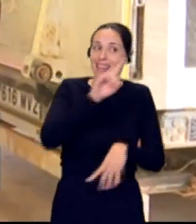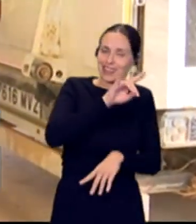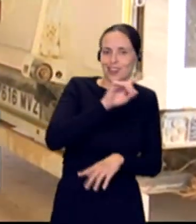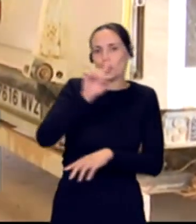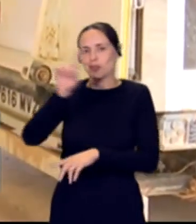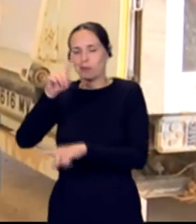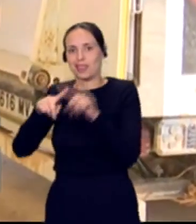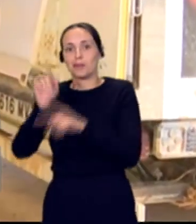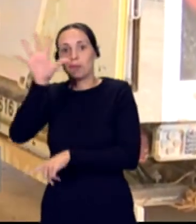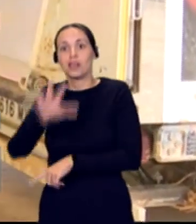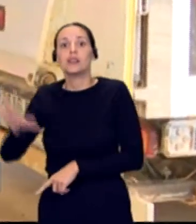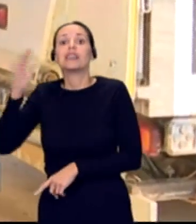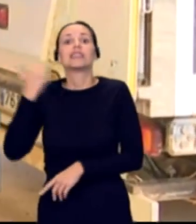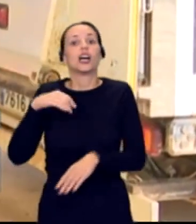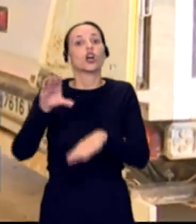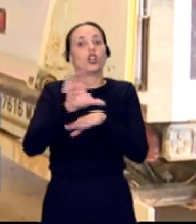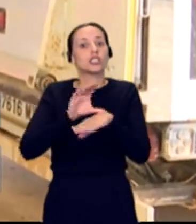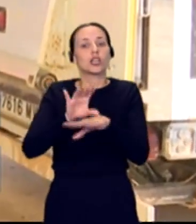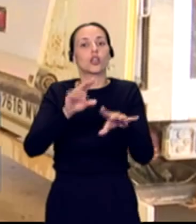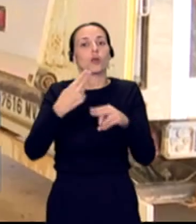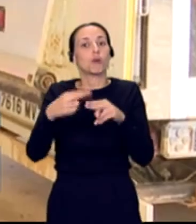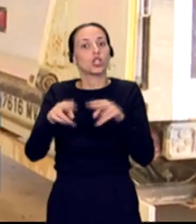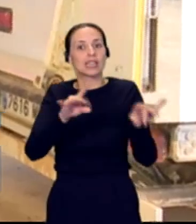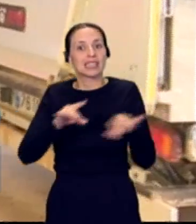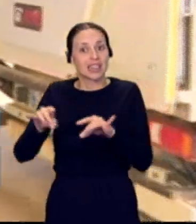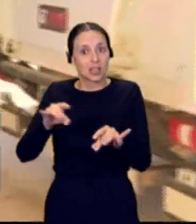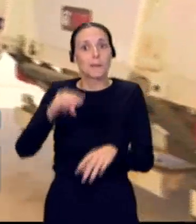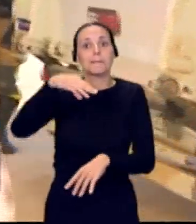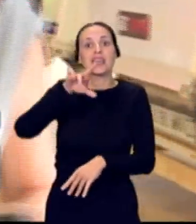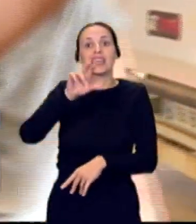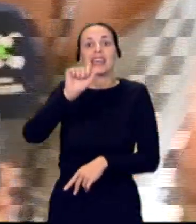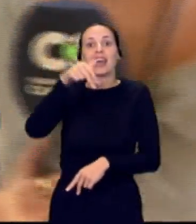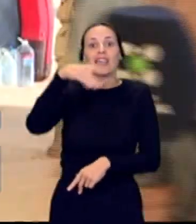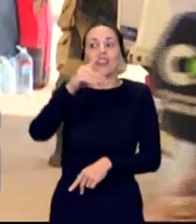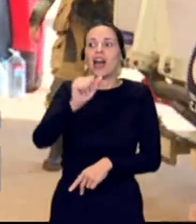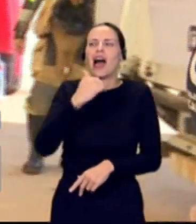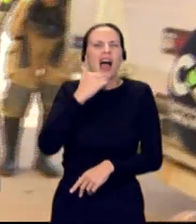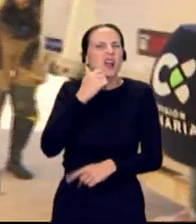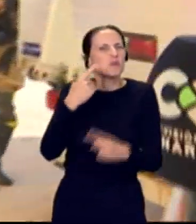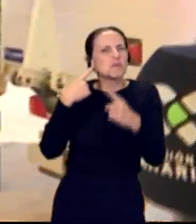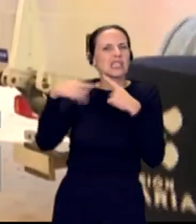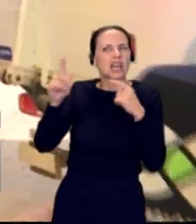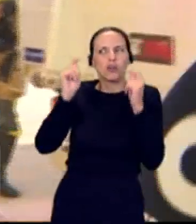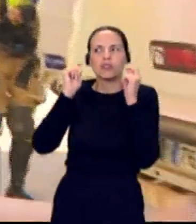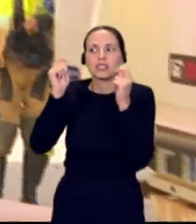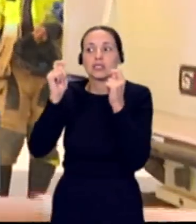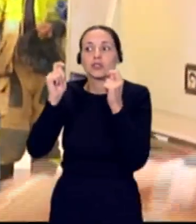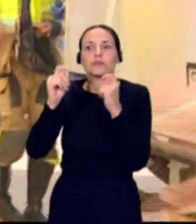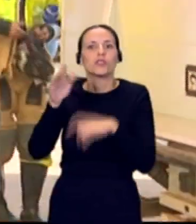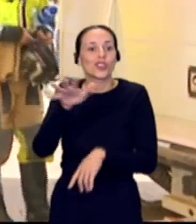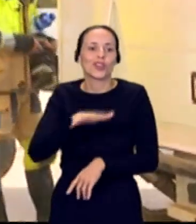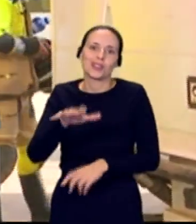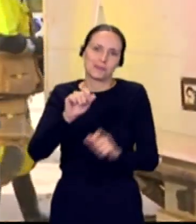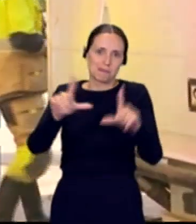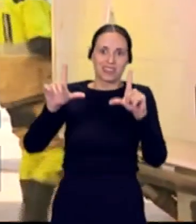como dice el consejero de Política Territorial, Manuel Miranda, mande un mensaje, una felicitación. Lo hará en la pantalla que van a